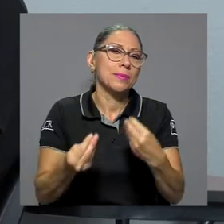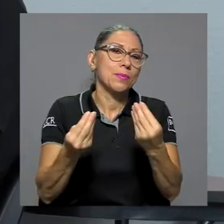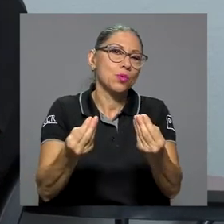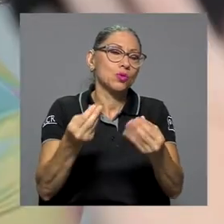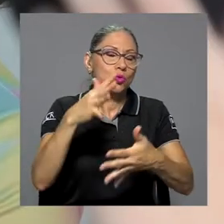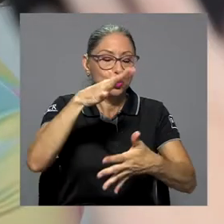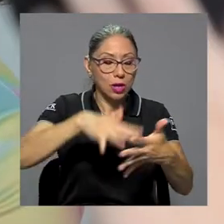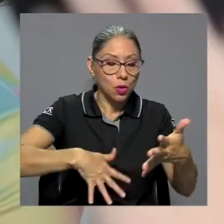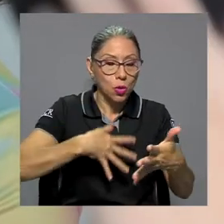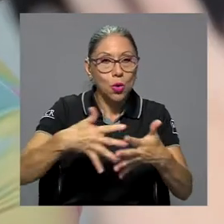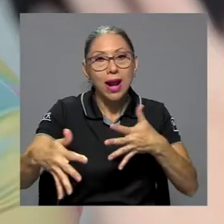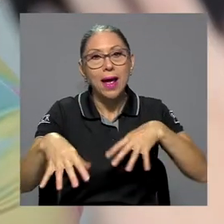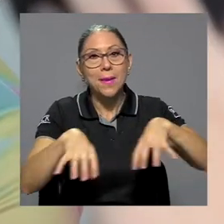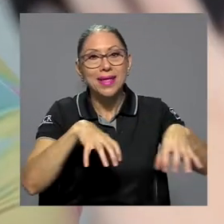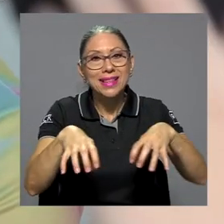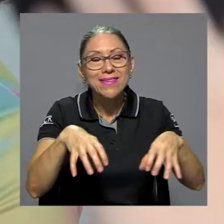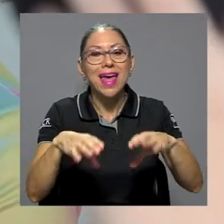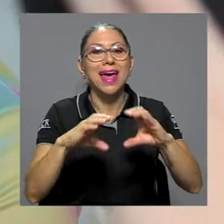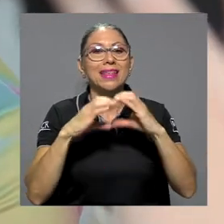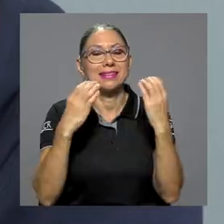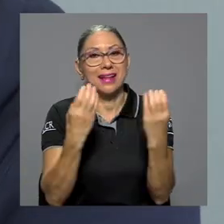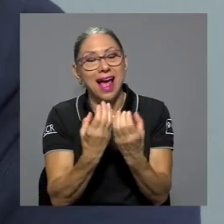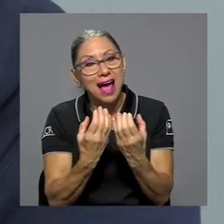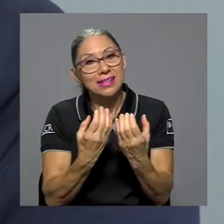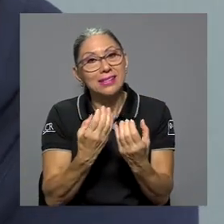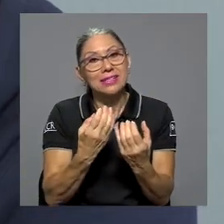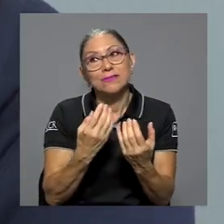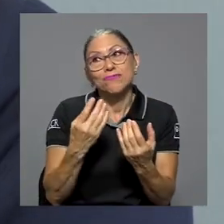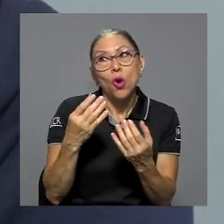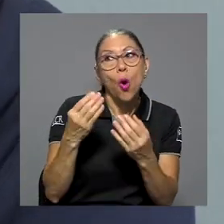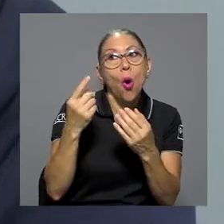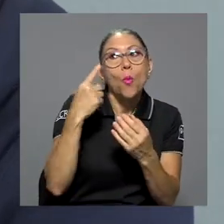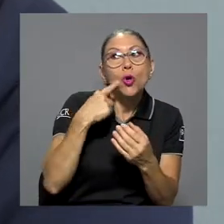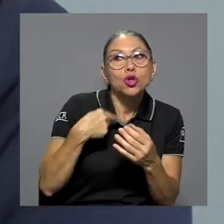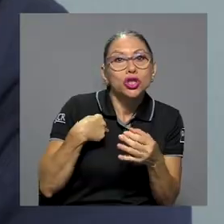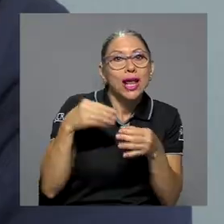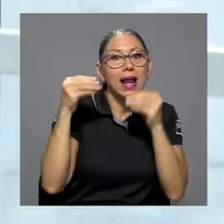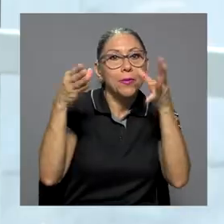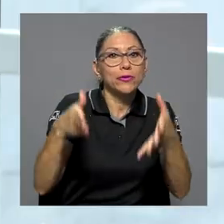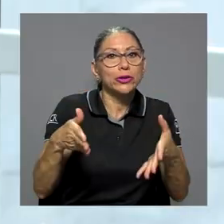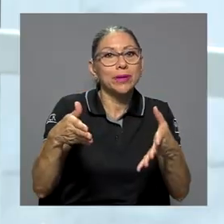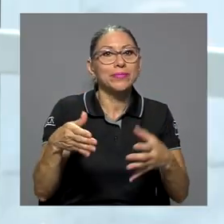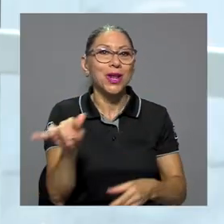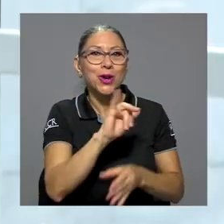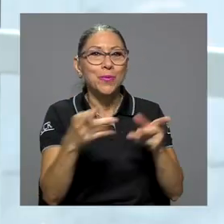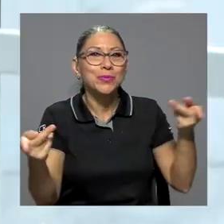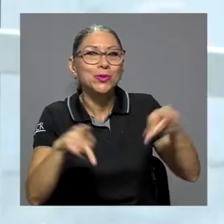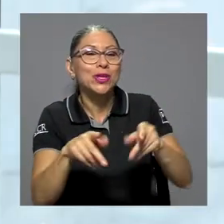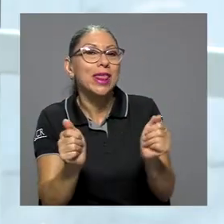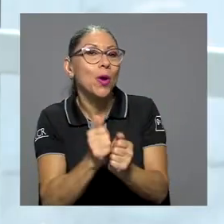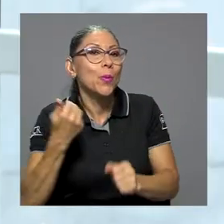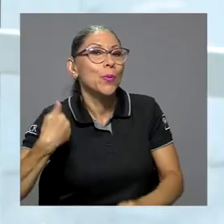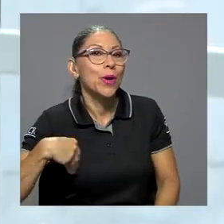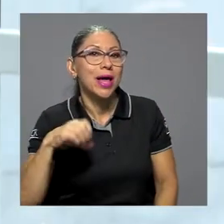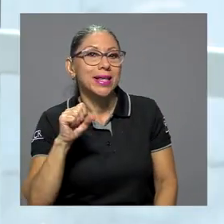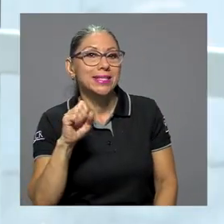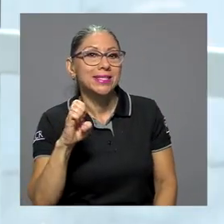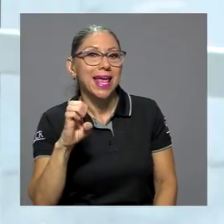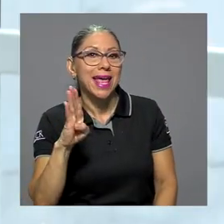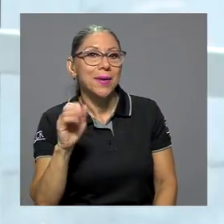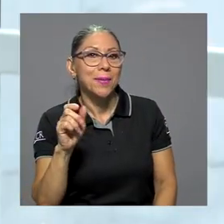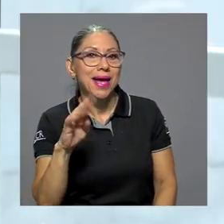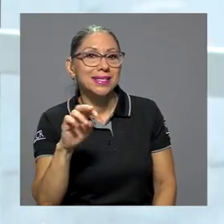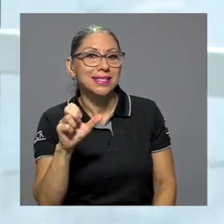del cronograma de actividades y de clases que nos diga la profesora. Lo mismo sucede con Sebastián Mora,